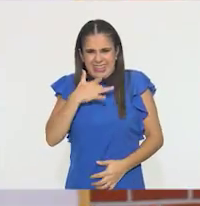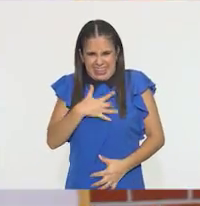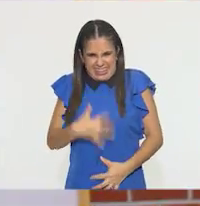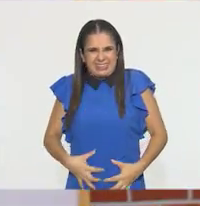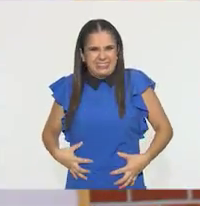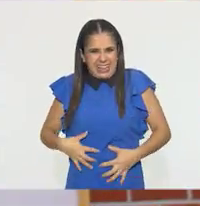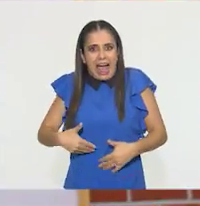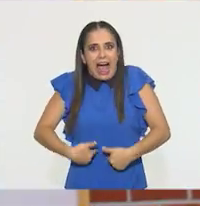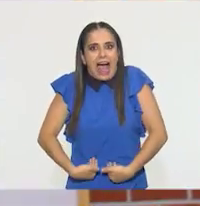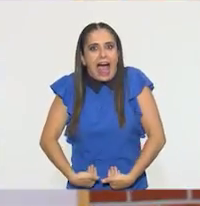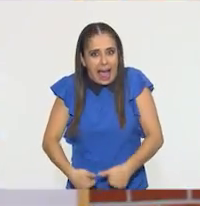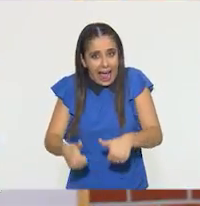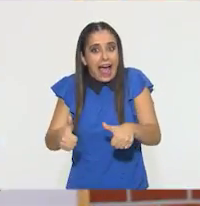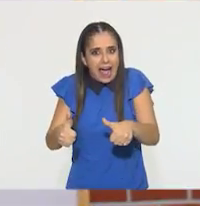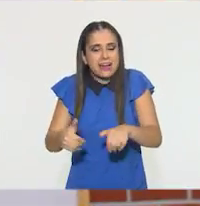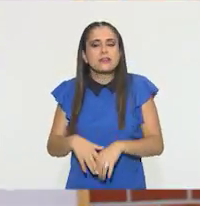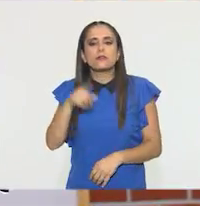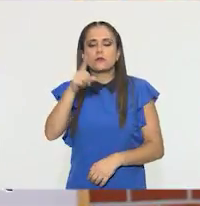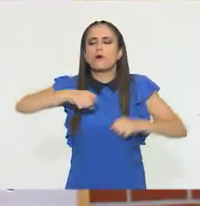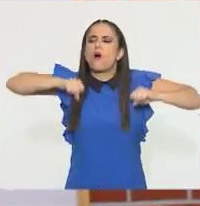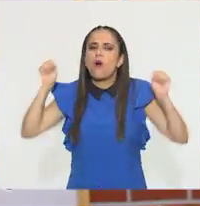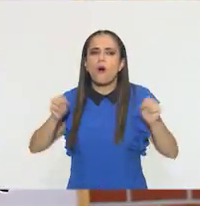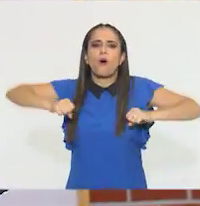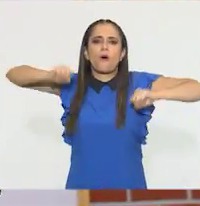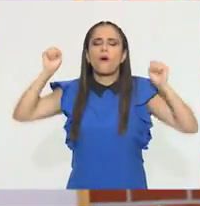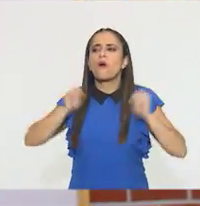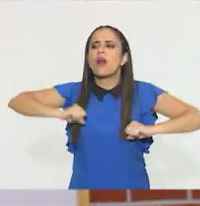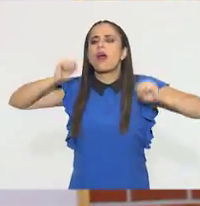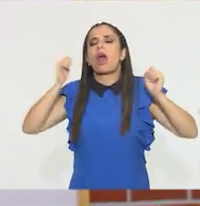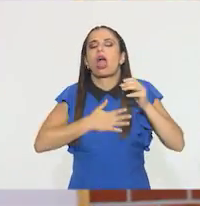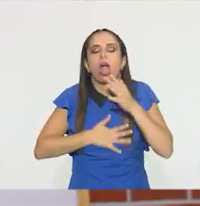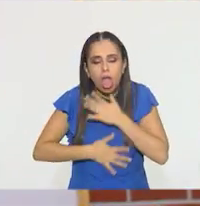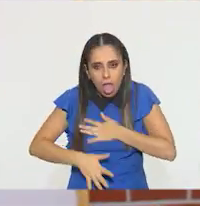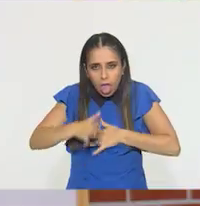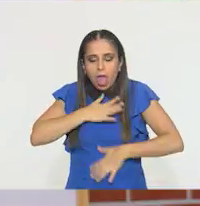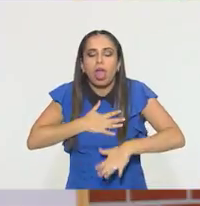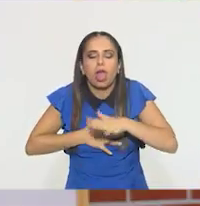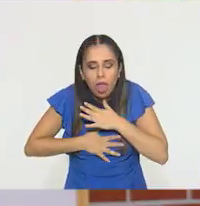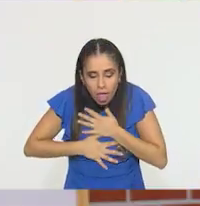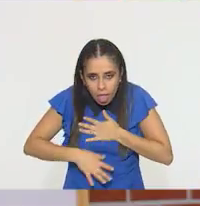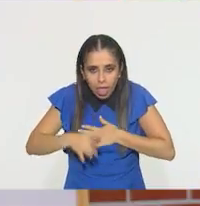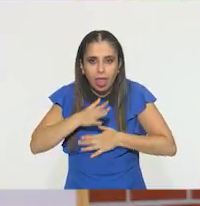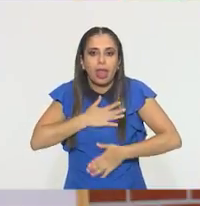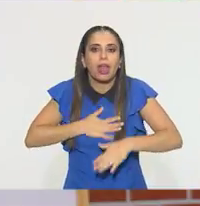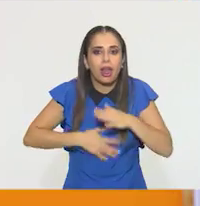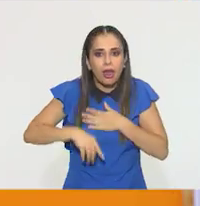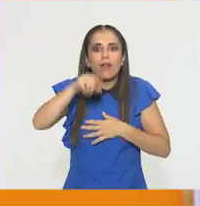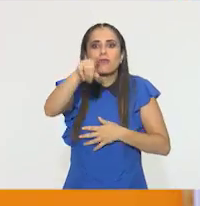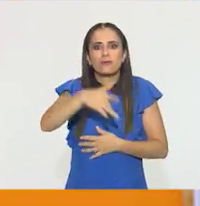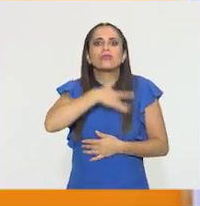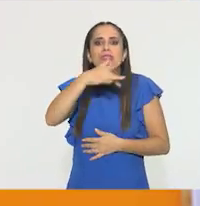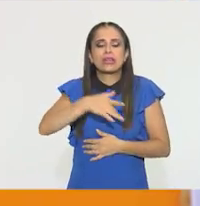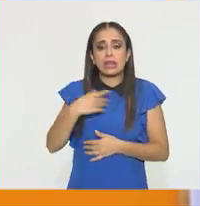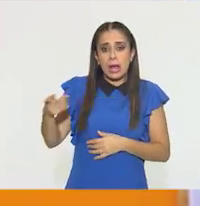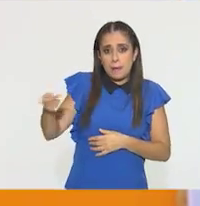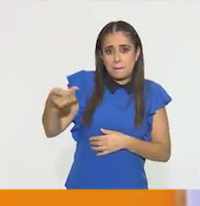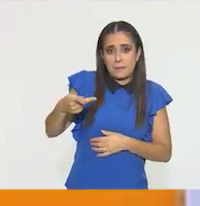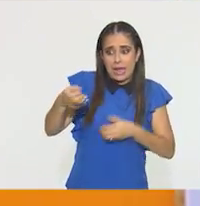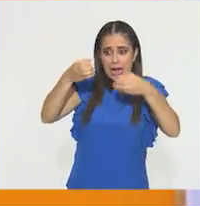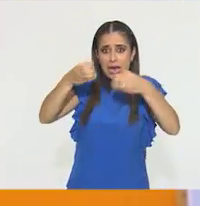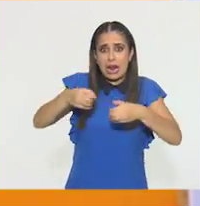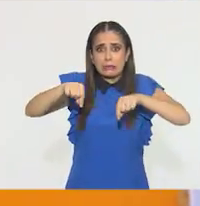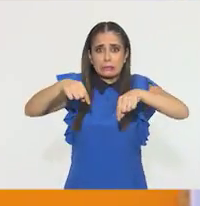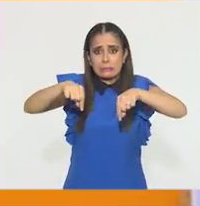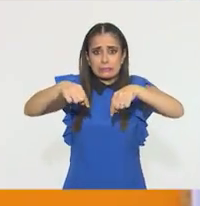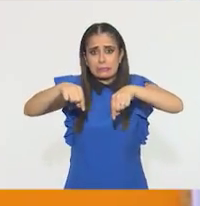Muy bien. Cuando van a correr y están cansados, ¿dónde sienten su cuerpo? Las piernas. Las piernas en automático